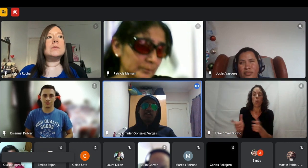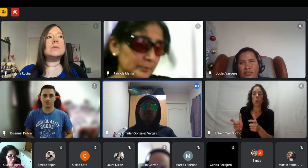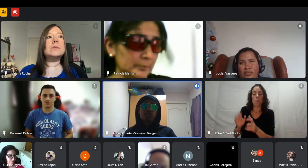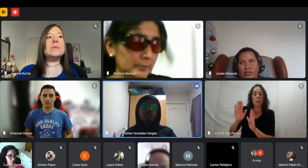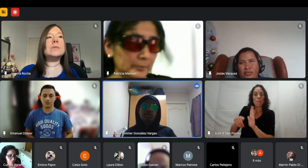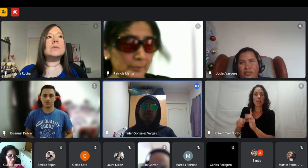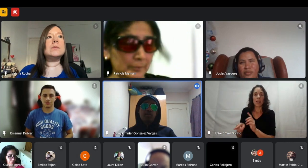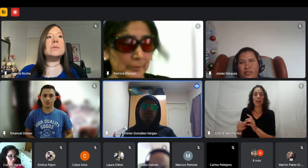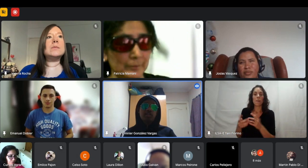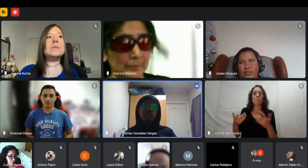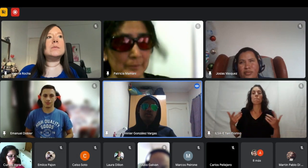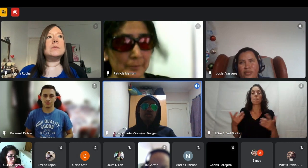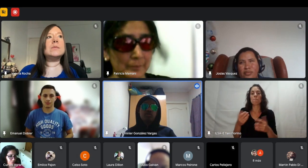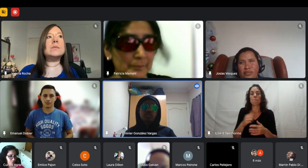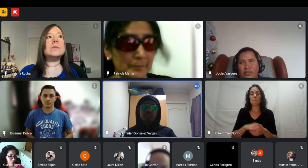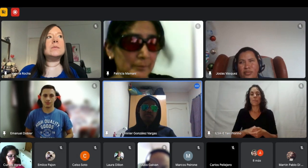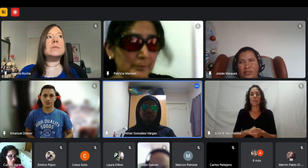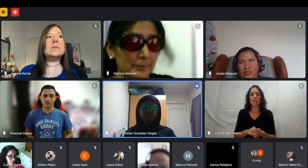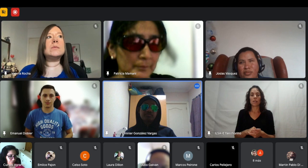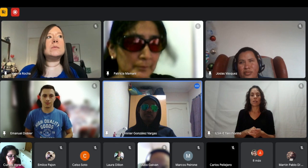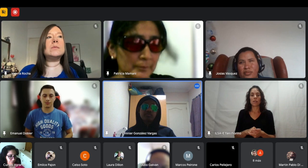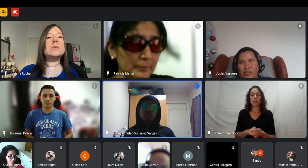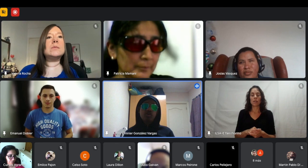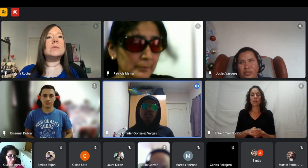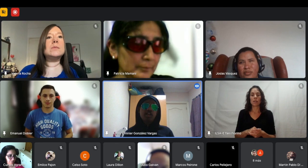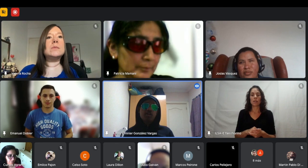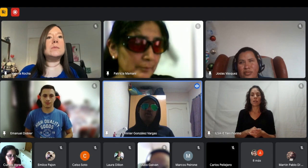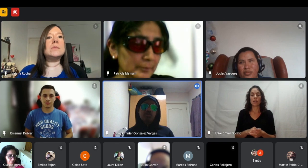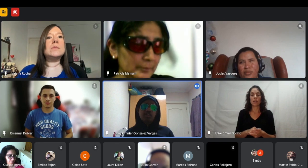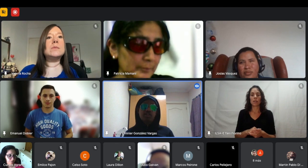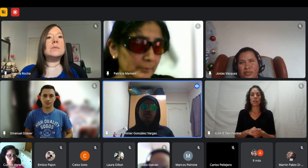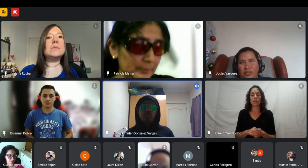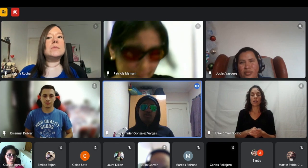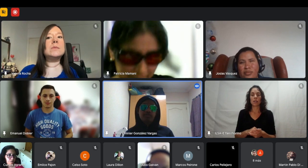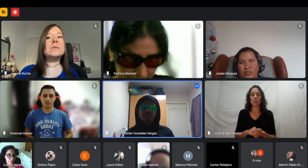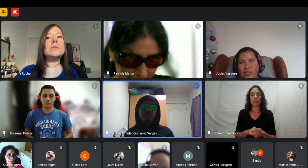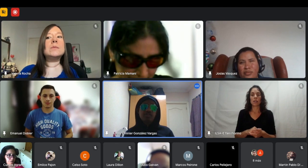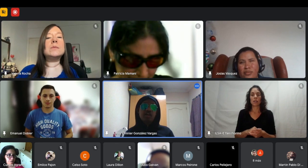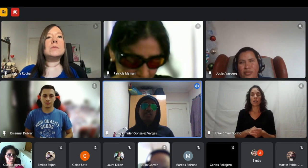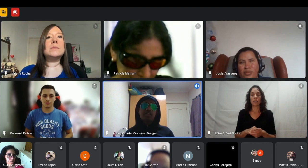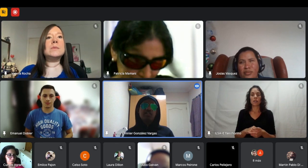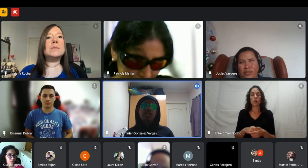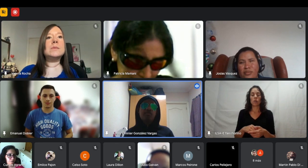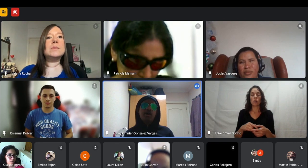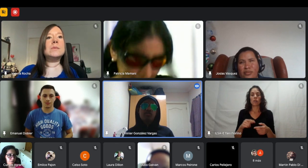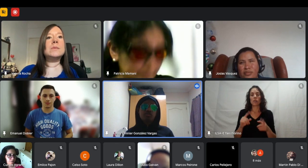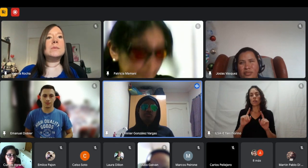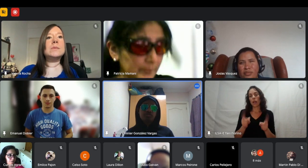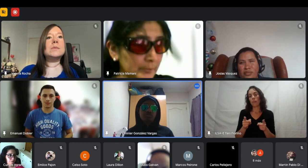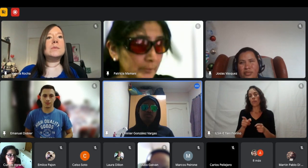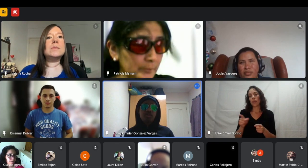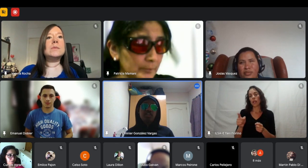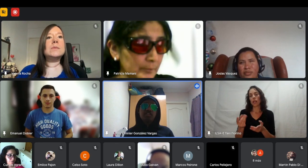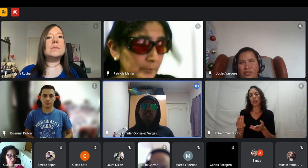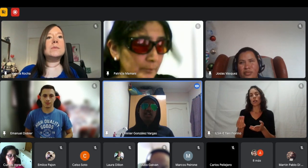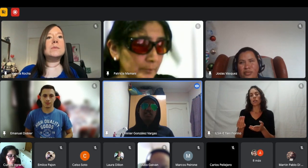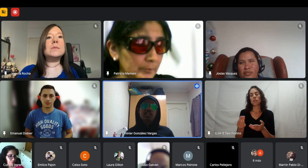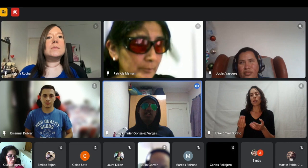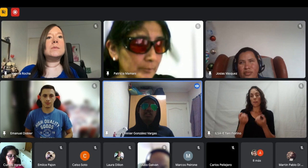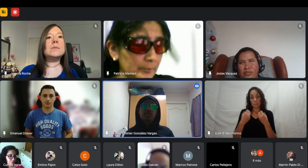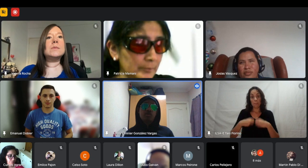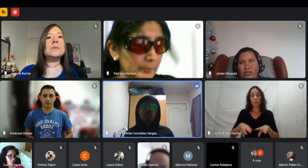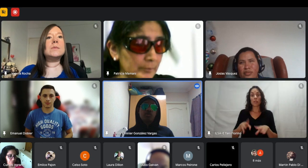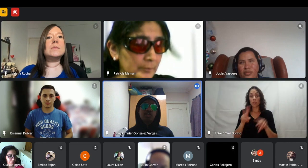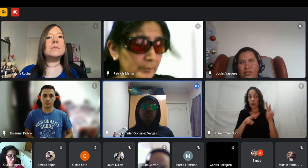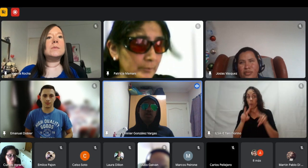a pasar eso lamentablemente entonces una de las cosas que yo haría es dar el paso y tener